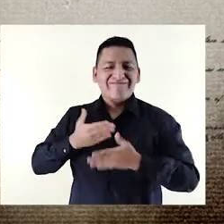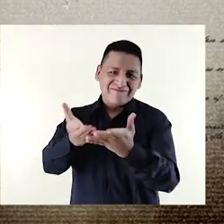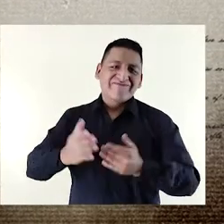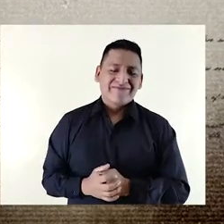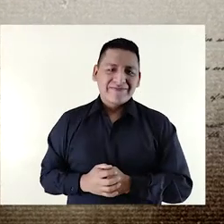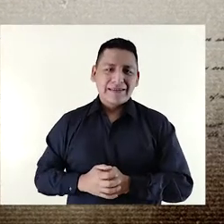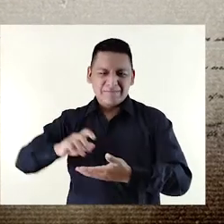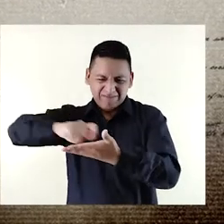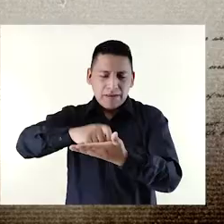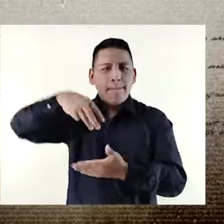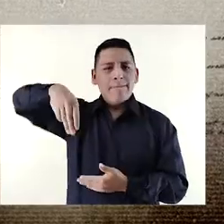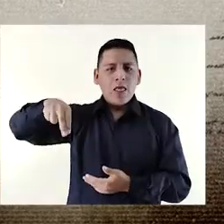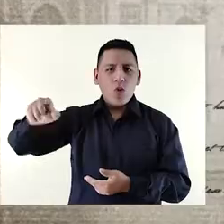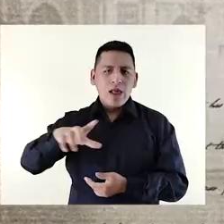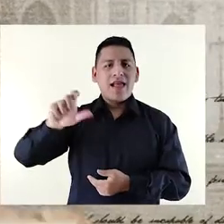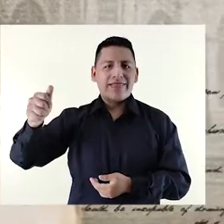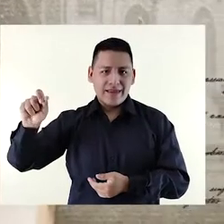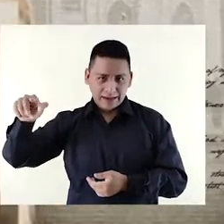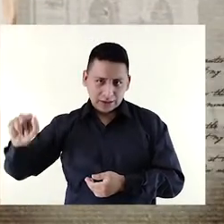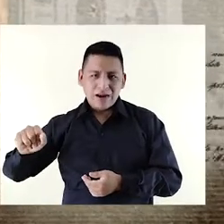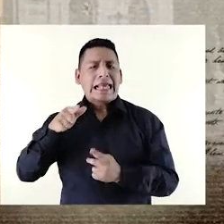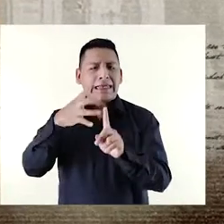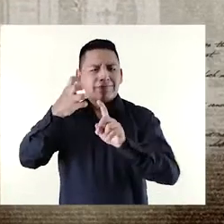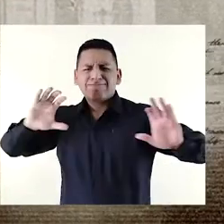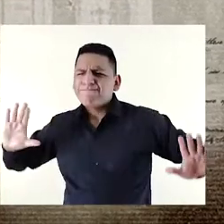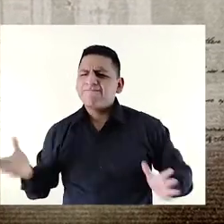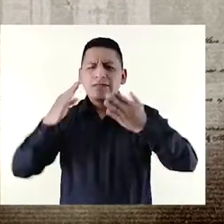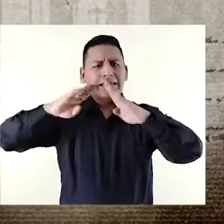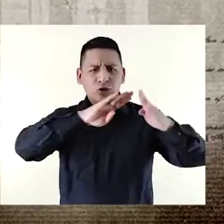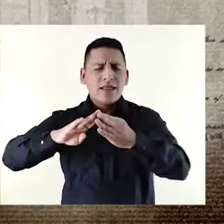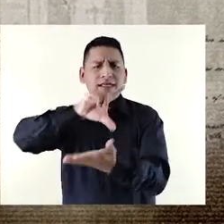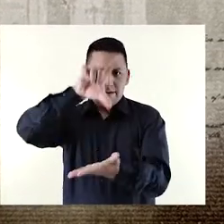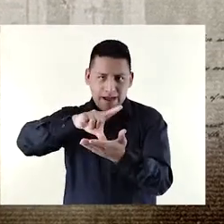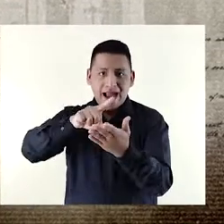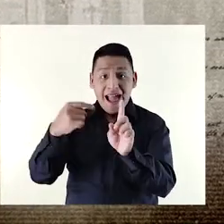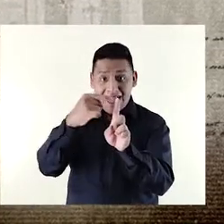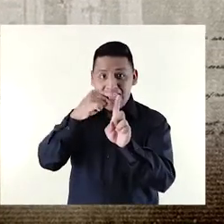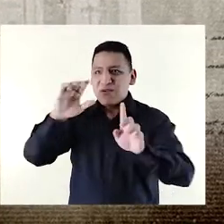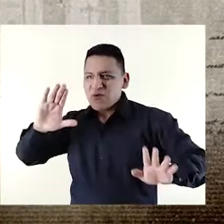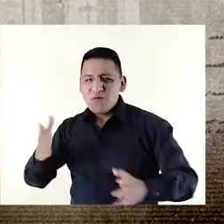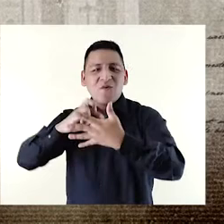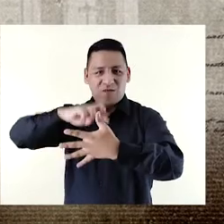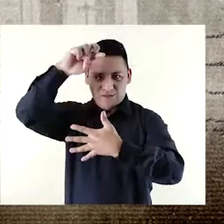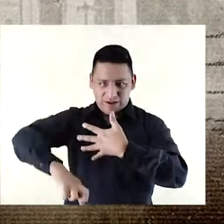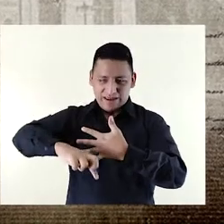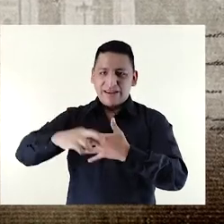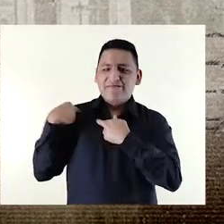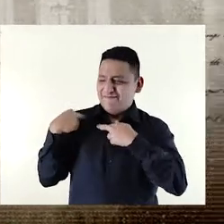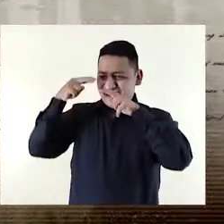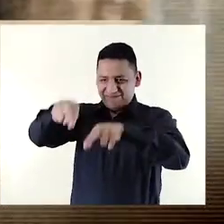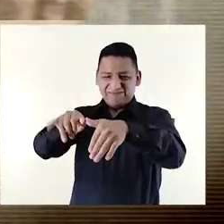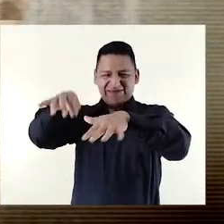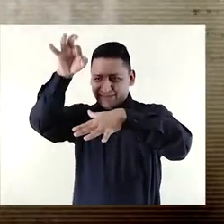El escritor Manuel Atanasio Fuentes, siempre dispuesto a modernizar la ciudad, fue uno de los que impulsó el proyecto y